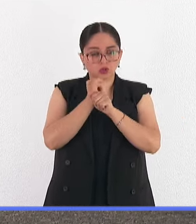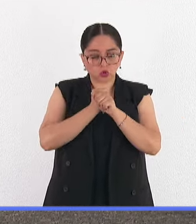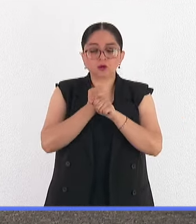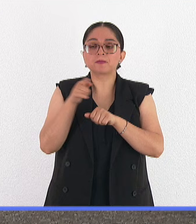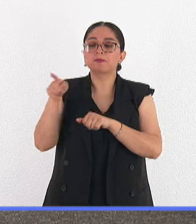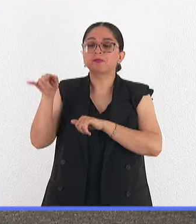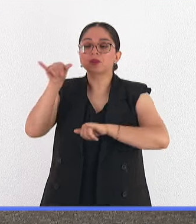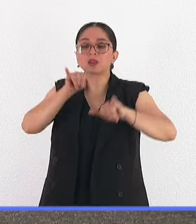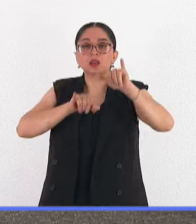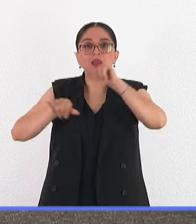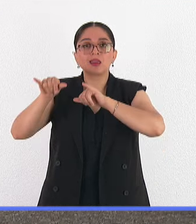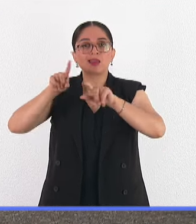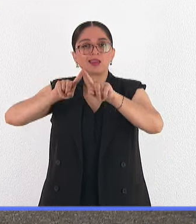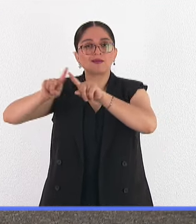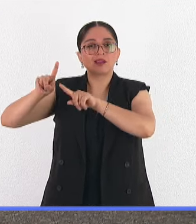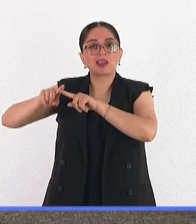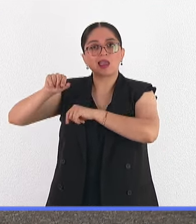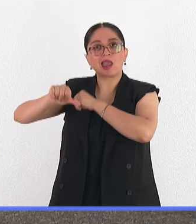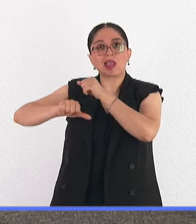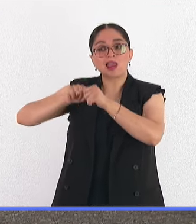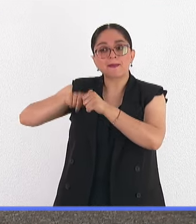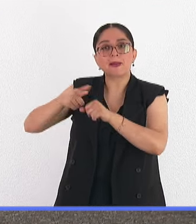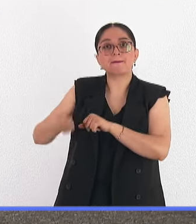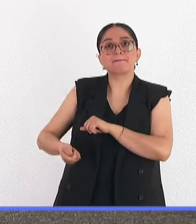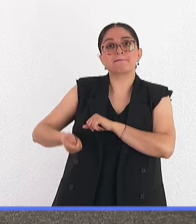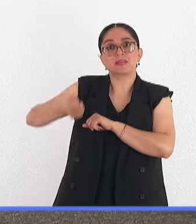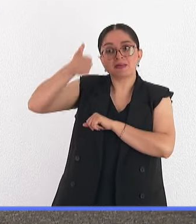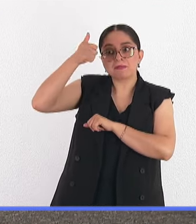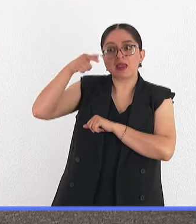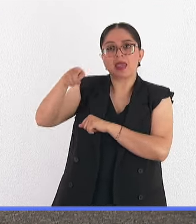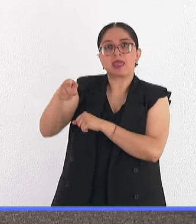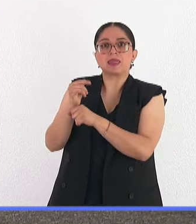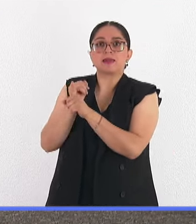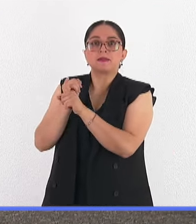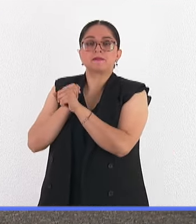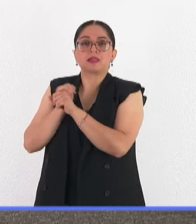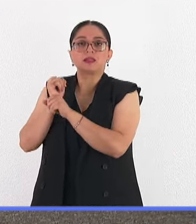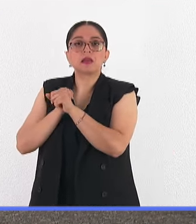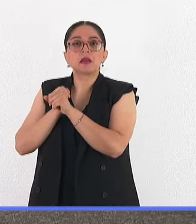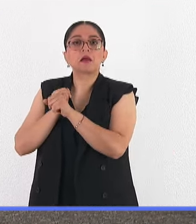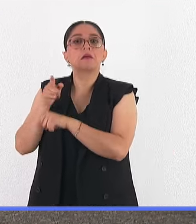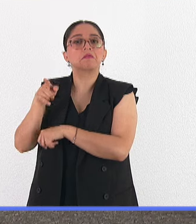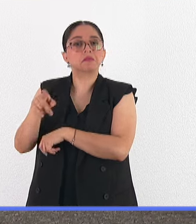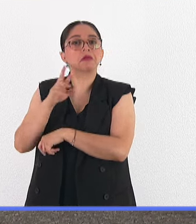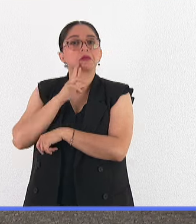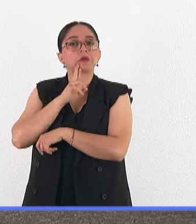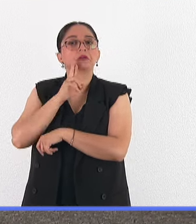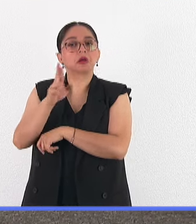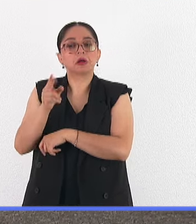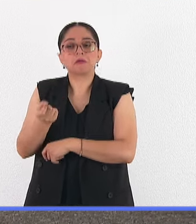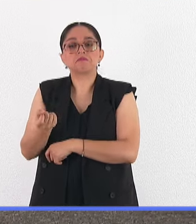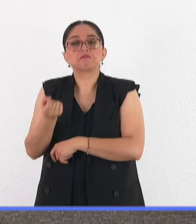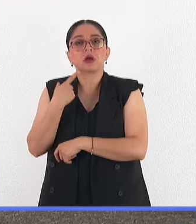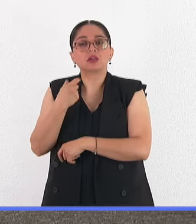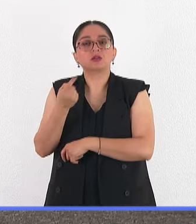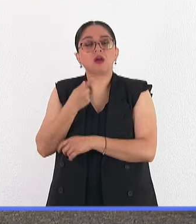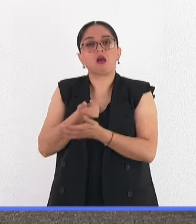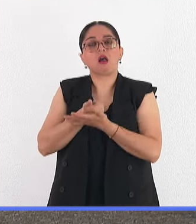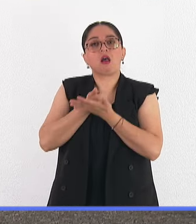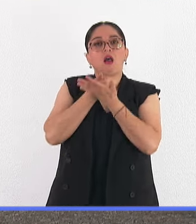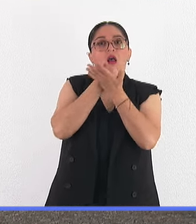en animales de laboratorio, que es la primera fase de investigación, resultados muy promisorios de un fármaco que fue